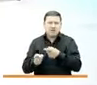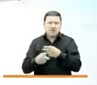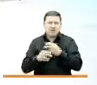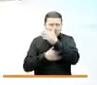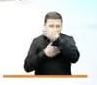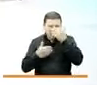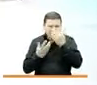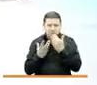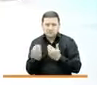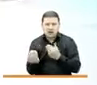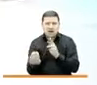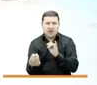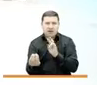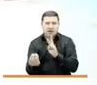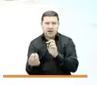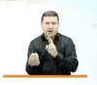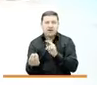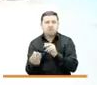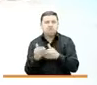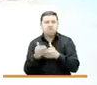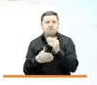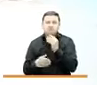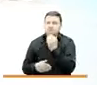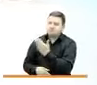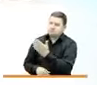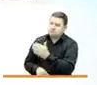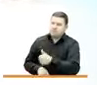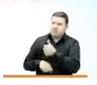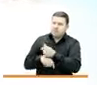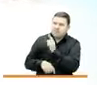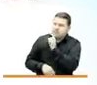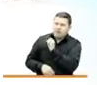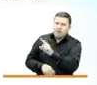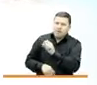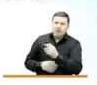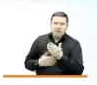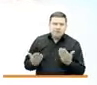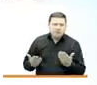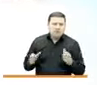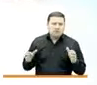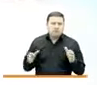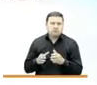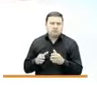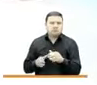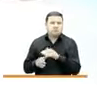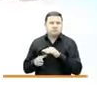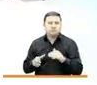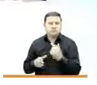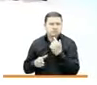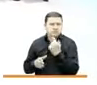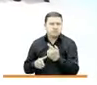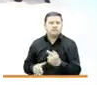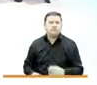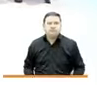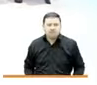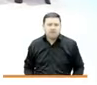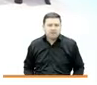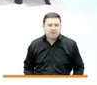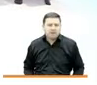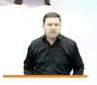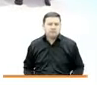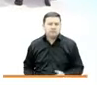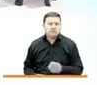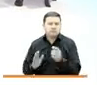Entonces, vamos a iniciar con usted, director, preguntándole por uno de los hitos que nos enmarca, que nos